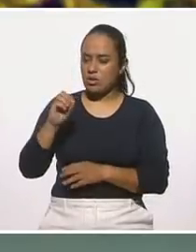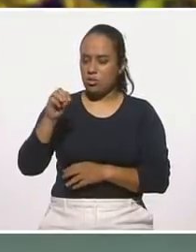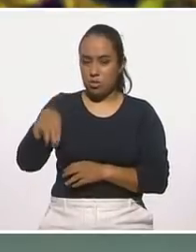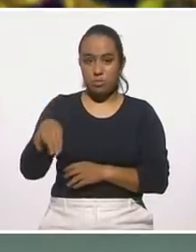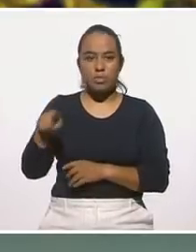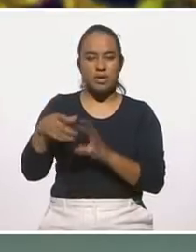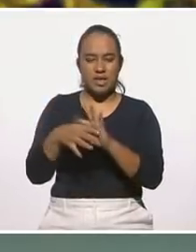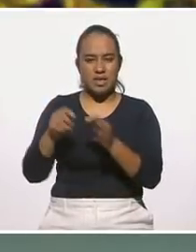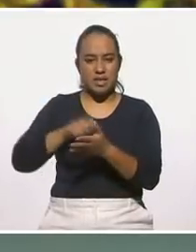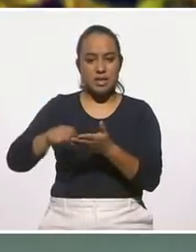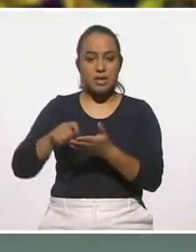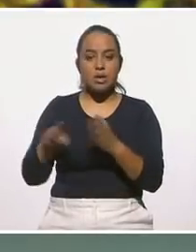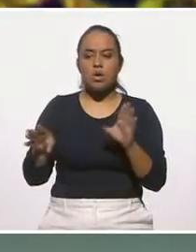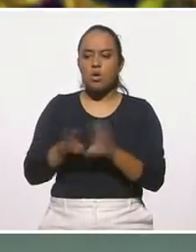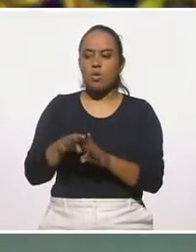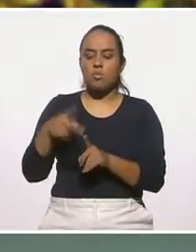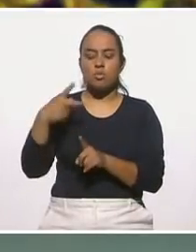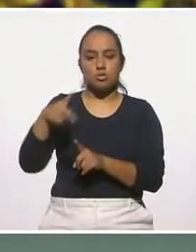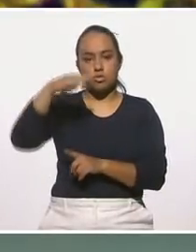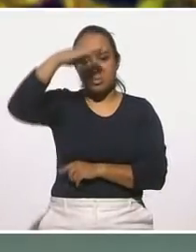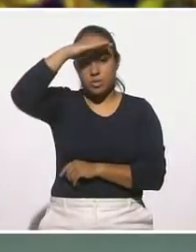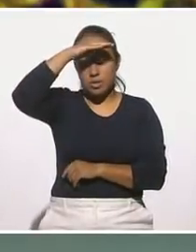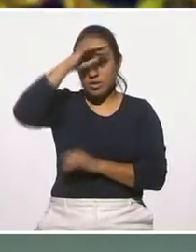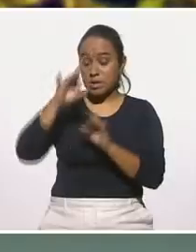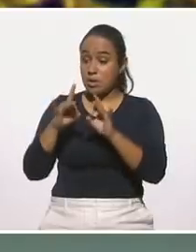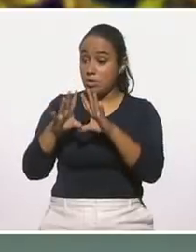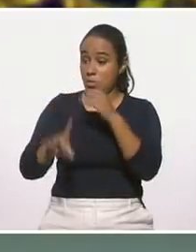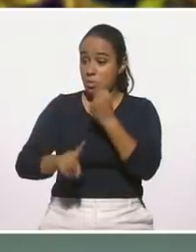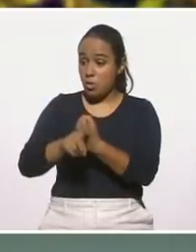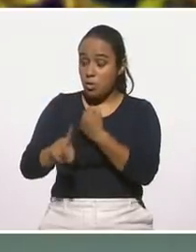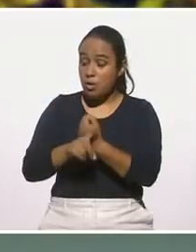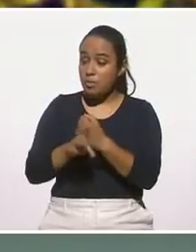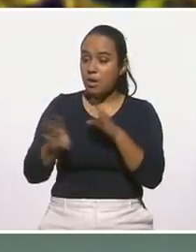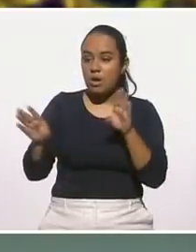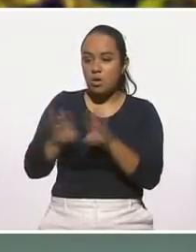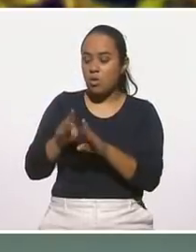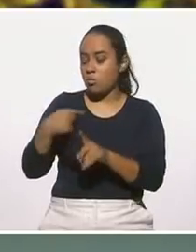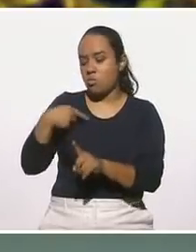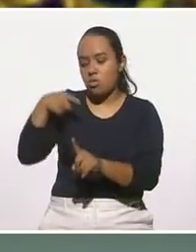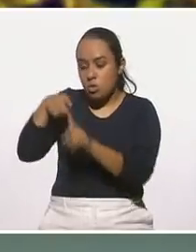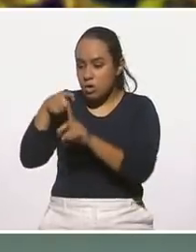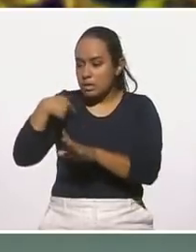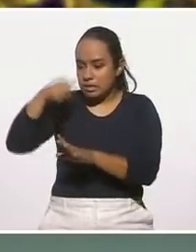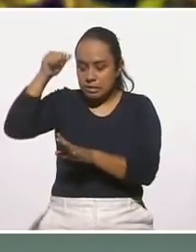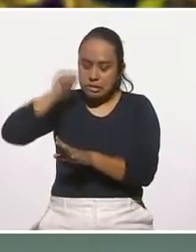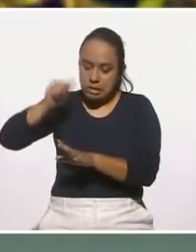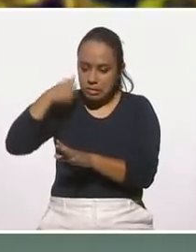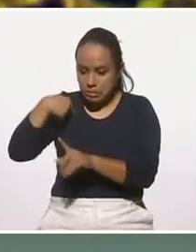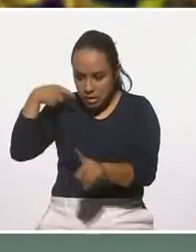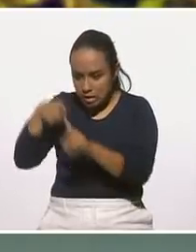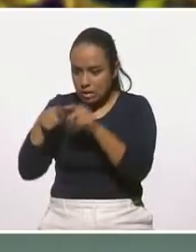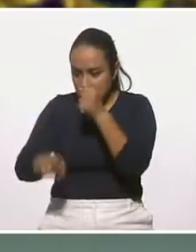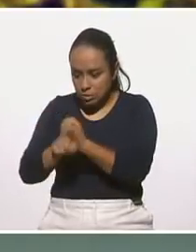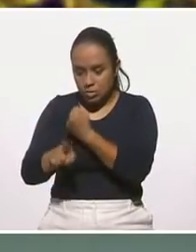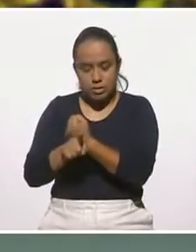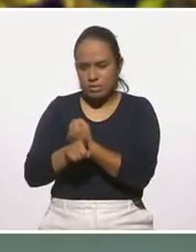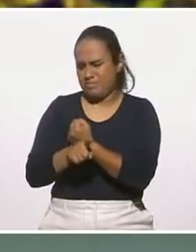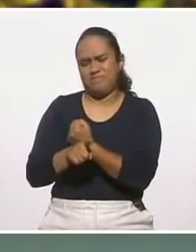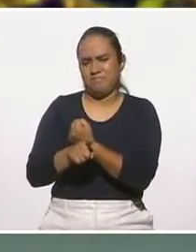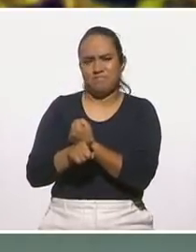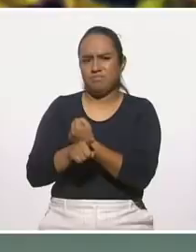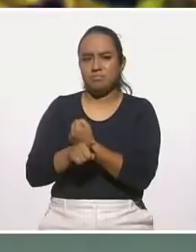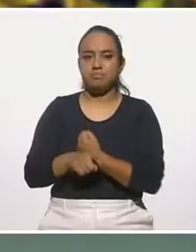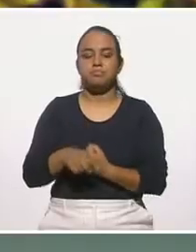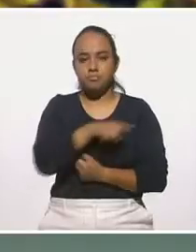romper con la idea determinista de que una situación crítica nos va a anclar en esa situación crítica. Y yo creo que en casa quisiéramos que se queden con esa idea.